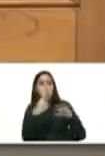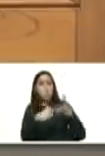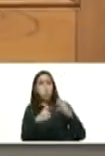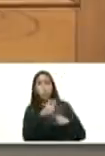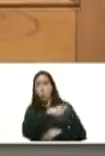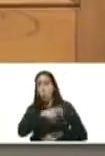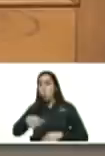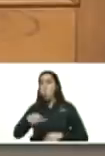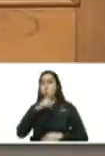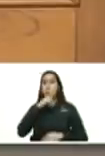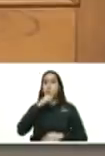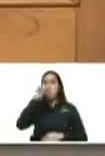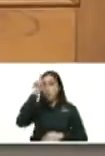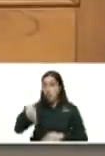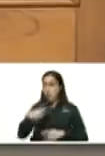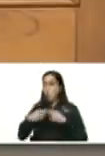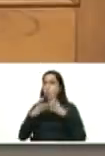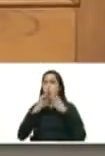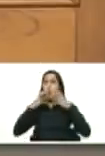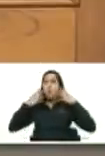un señor mayor un barbudo